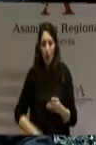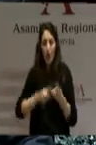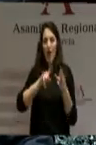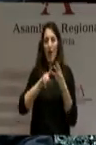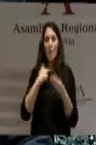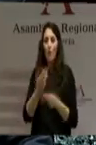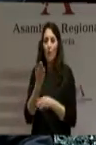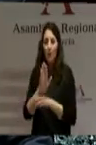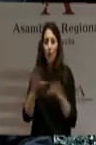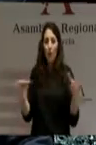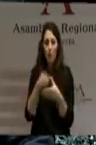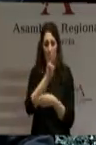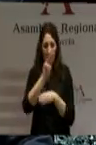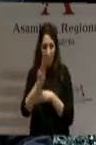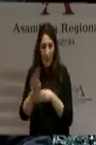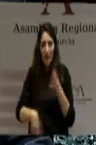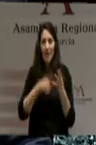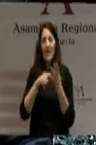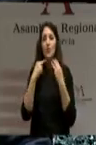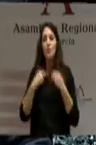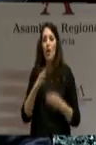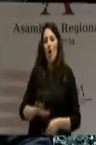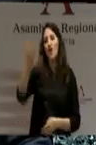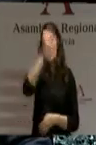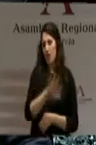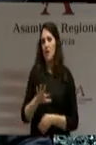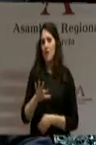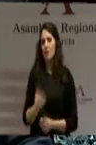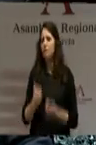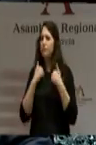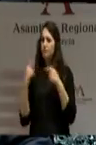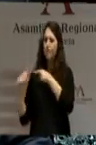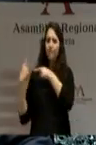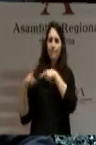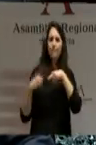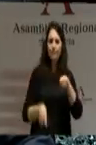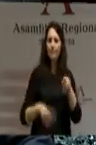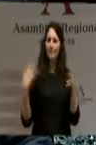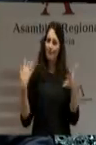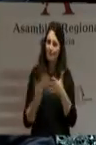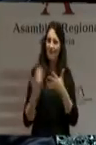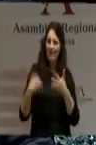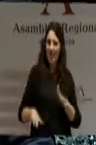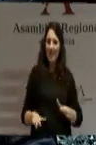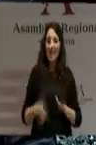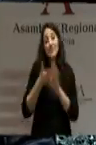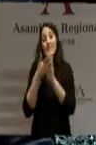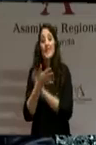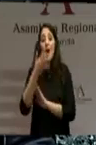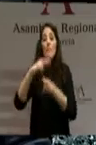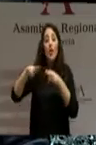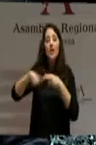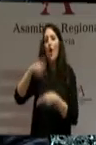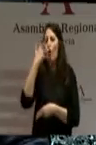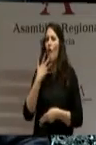portavoz del Grupo Parlamentario Popular y diputado nacional. Por tanto, conoce la política como el que más en